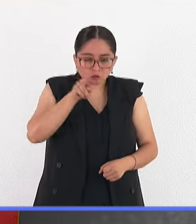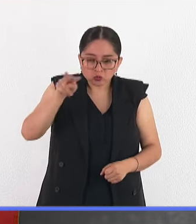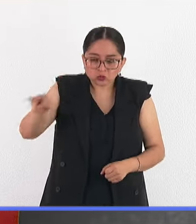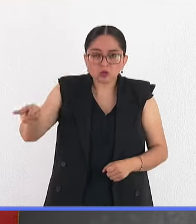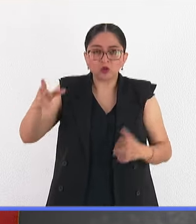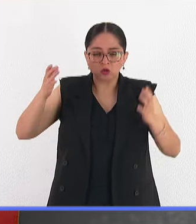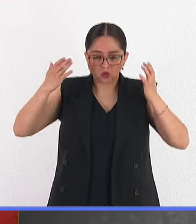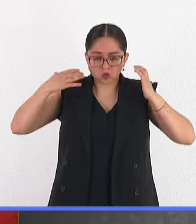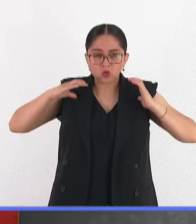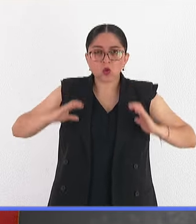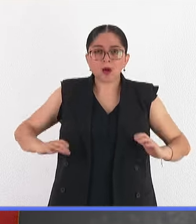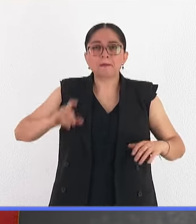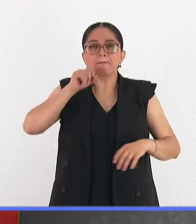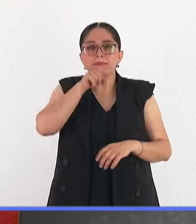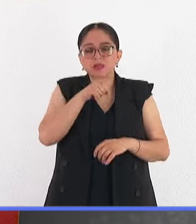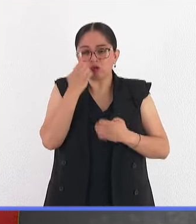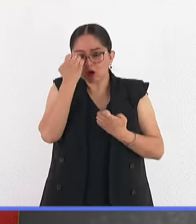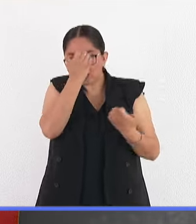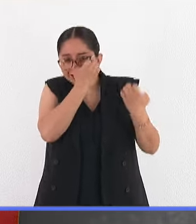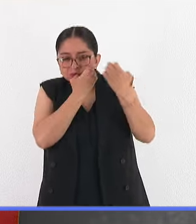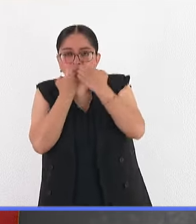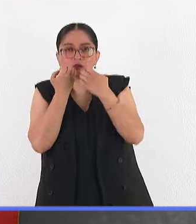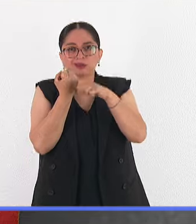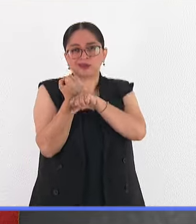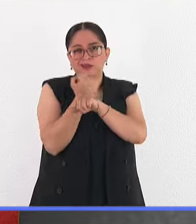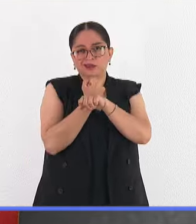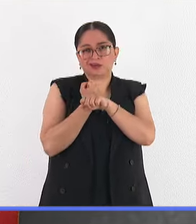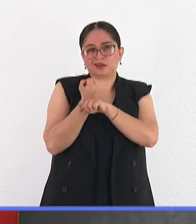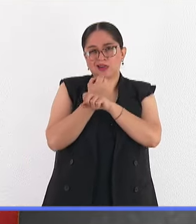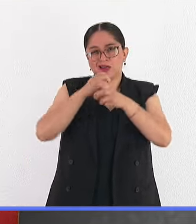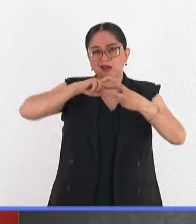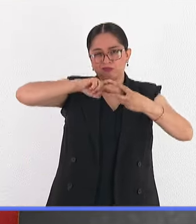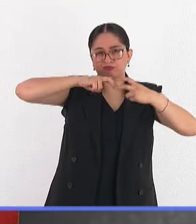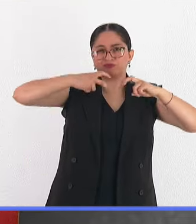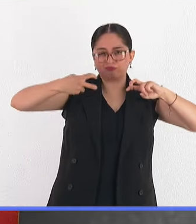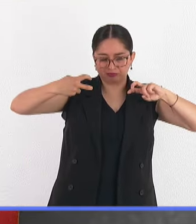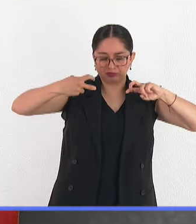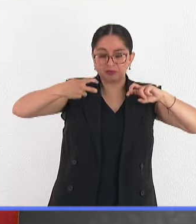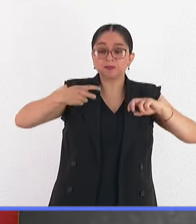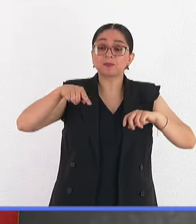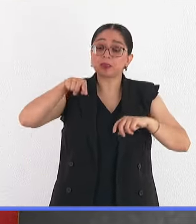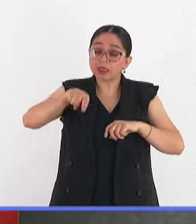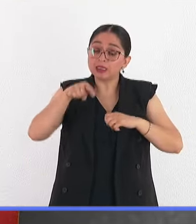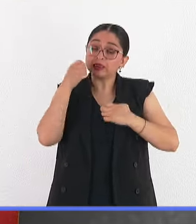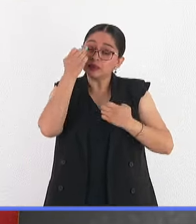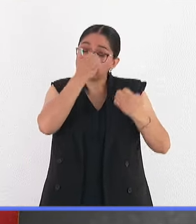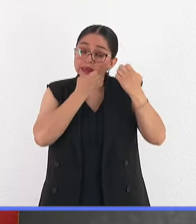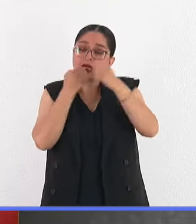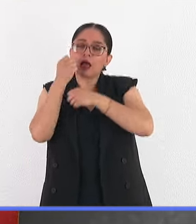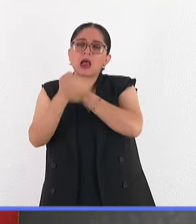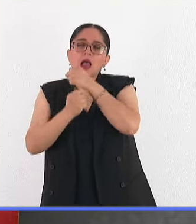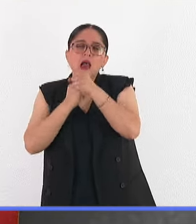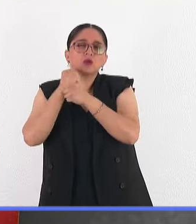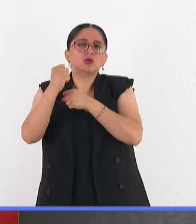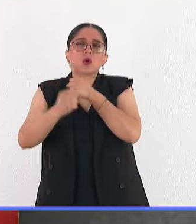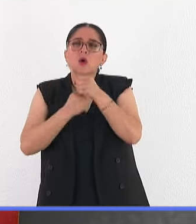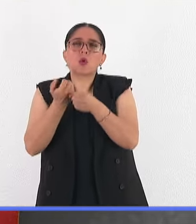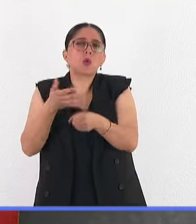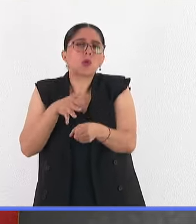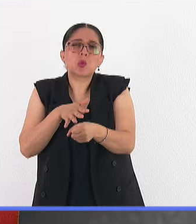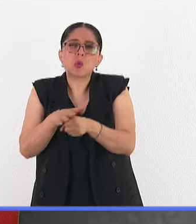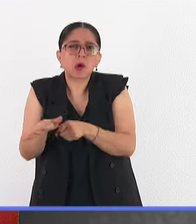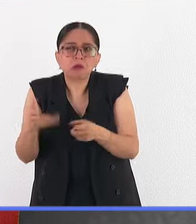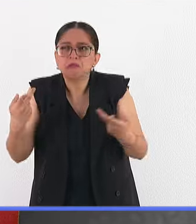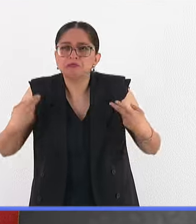y estudios genéticos, ¿no? Entonces, esto ha estado circulando en la población desde hace años. ¿En qué poblaciones? Pues en las poblaciones